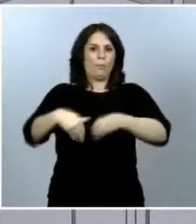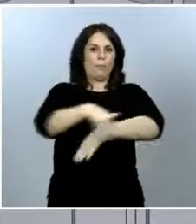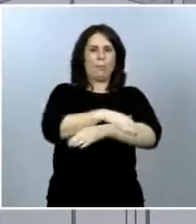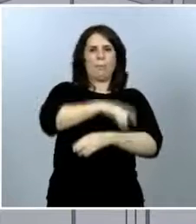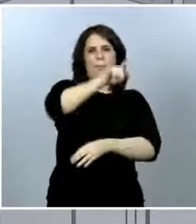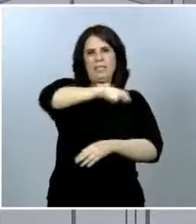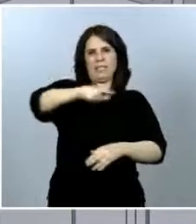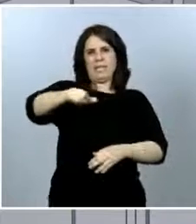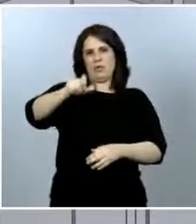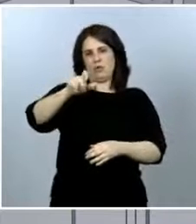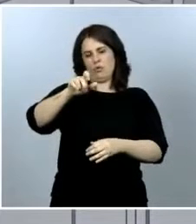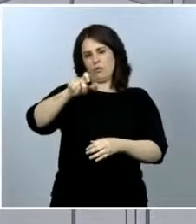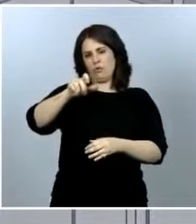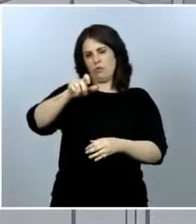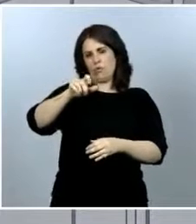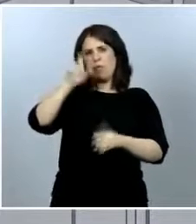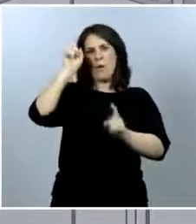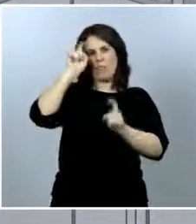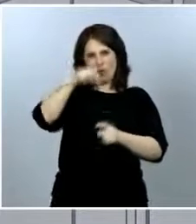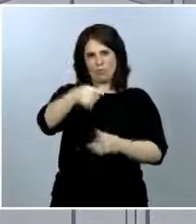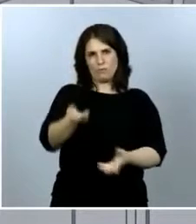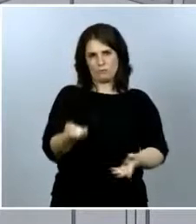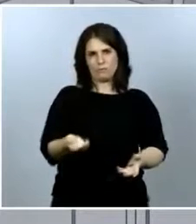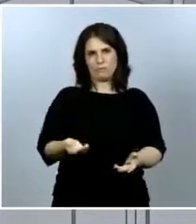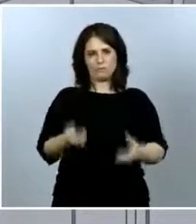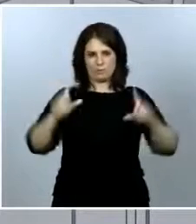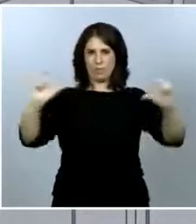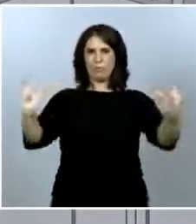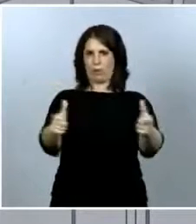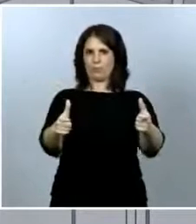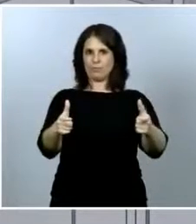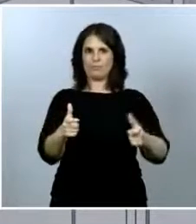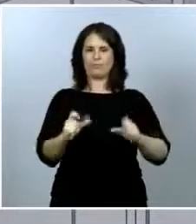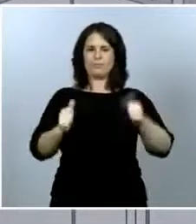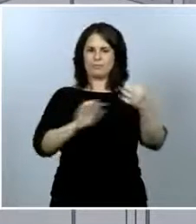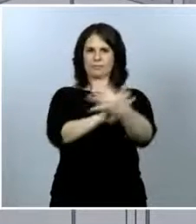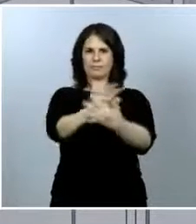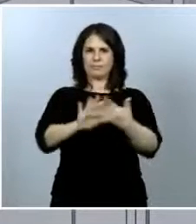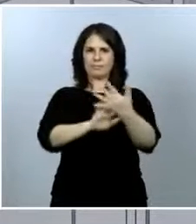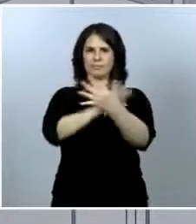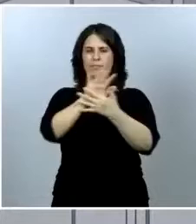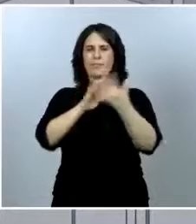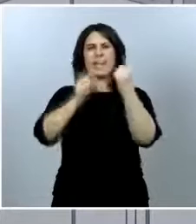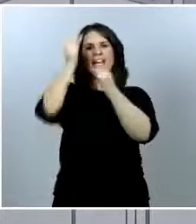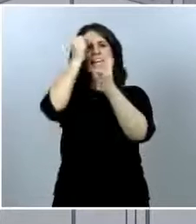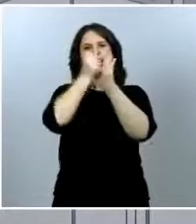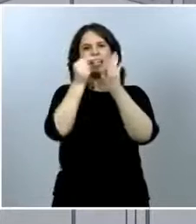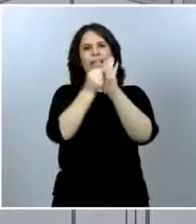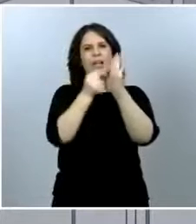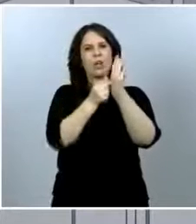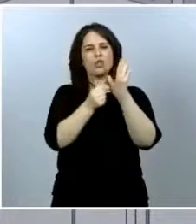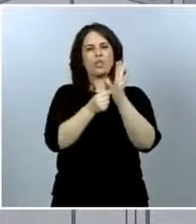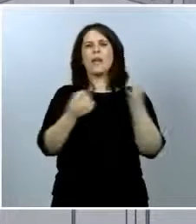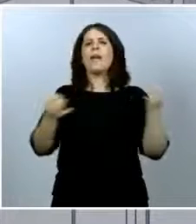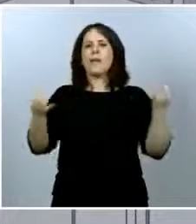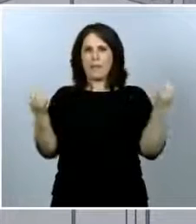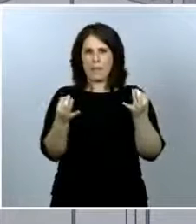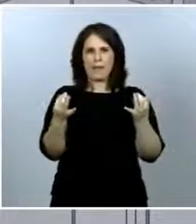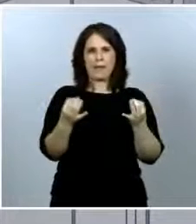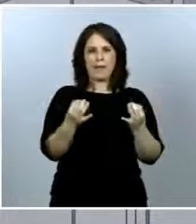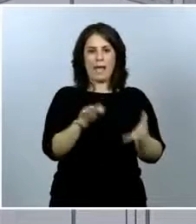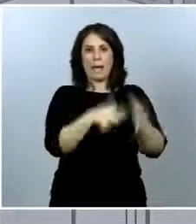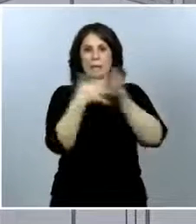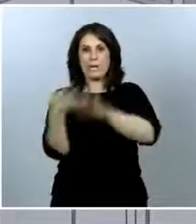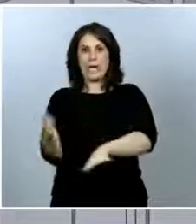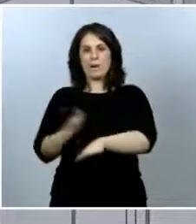Ministerio de Educación para empezar a discutir sobre los criterios que se deben aplicar para reducir riesgos